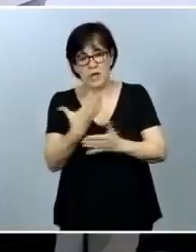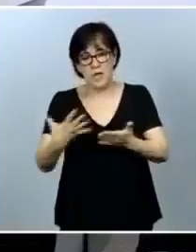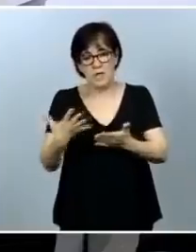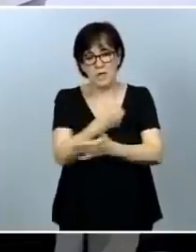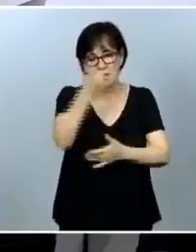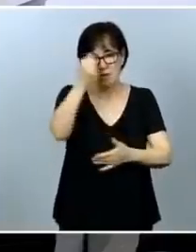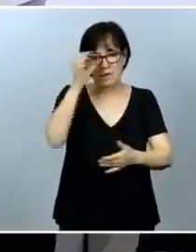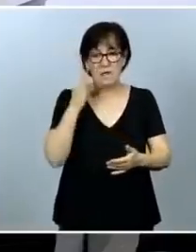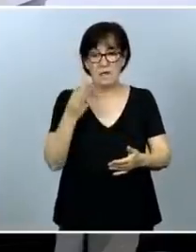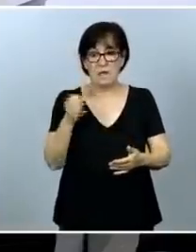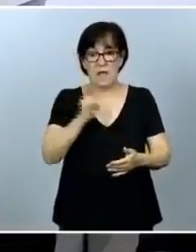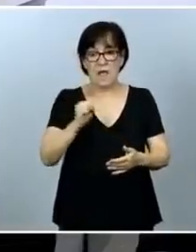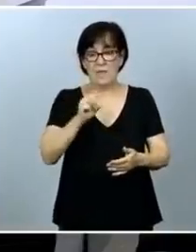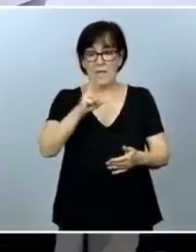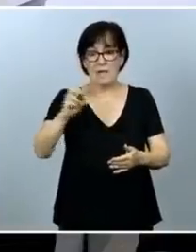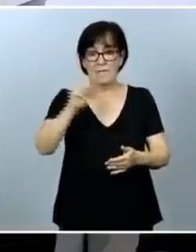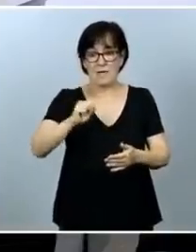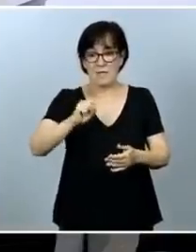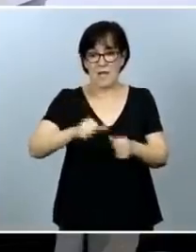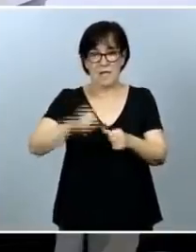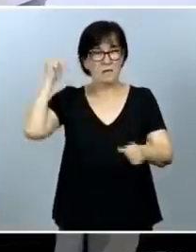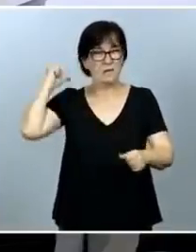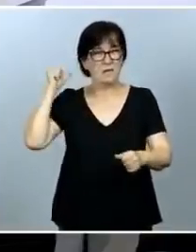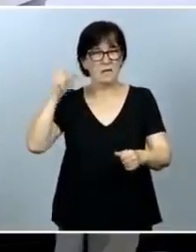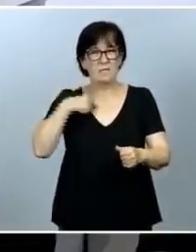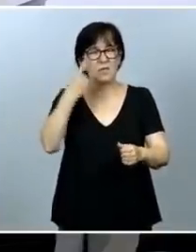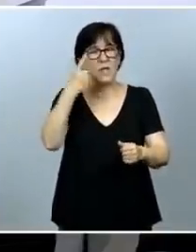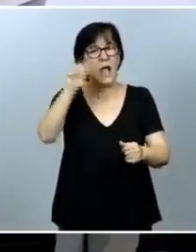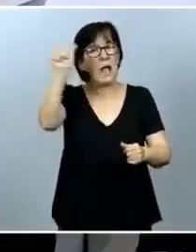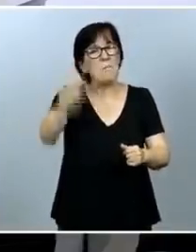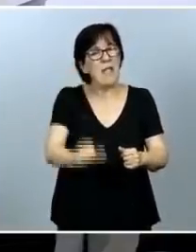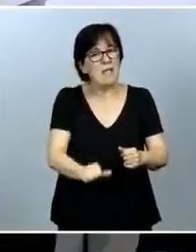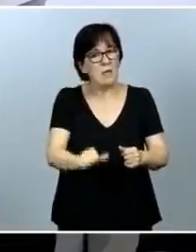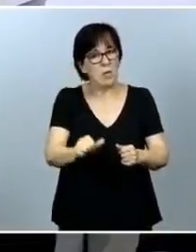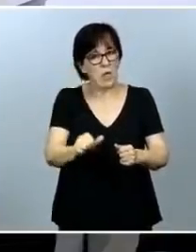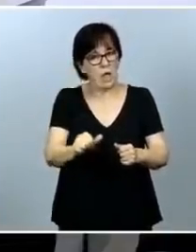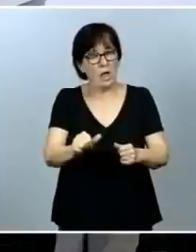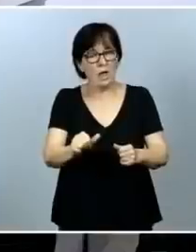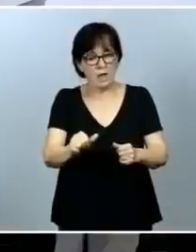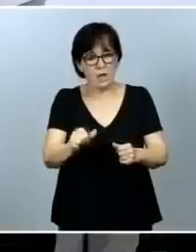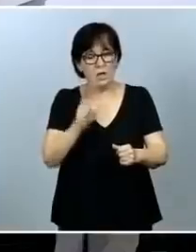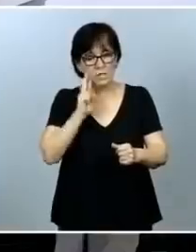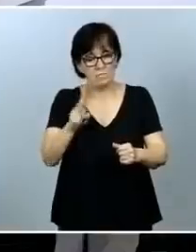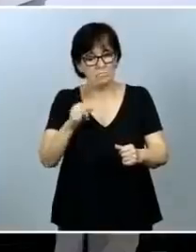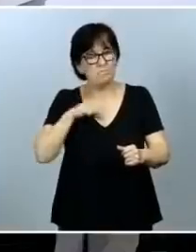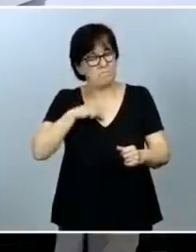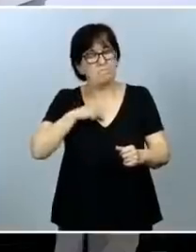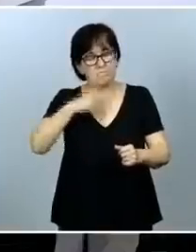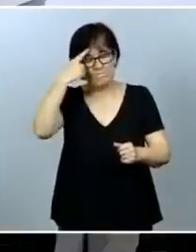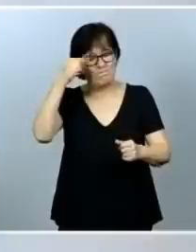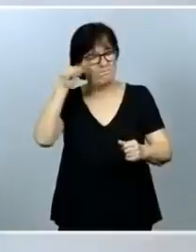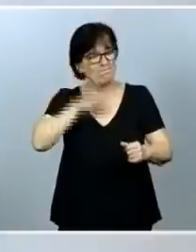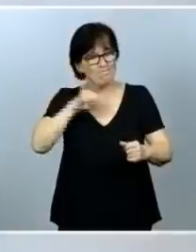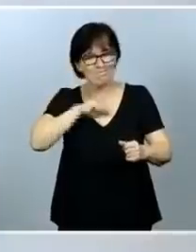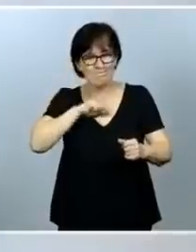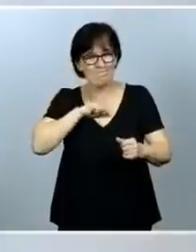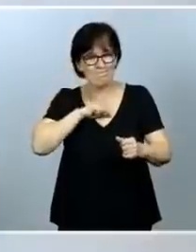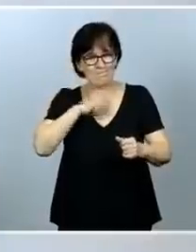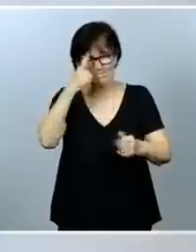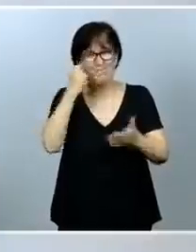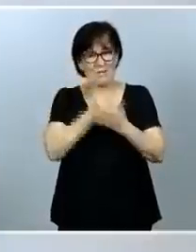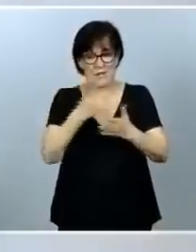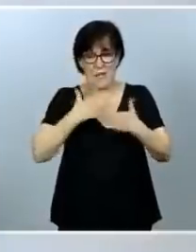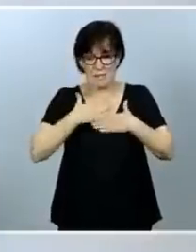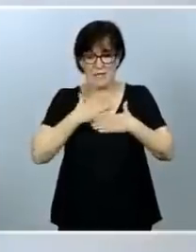Hace 20 años casi vi una película que me marcó, y creo que como a mí, a mucha gente